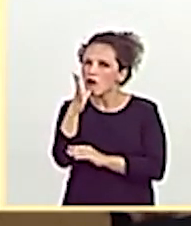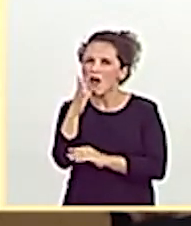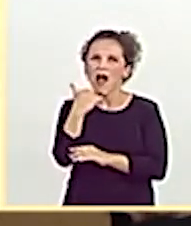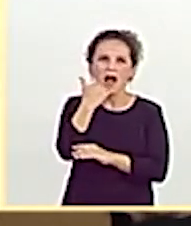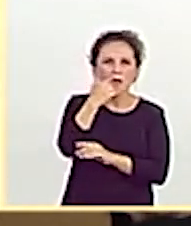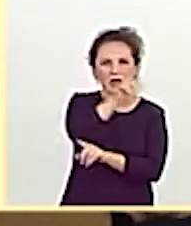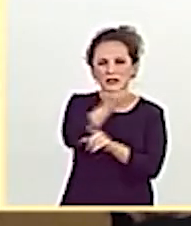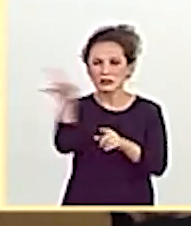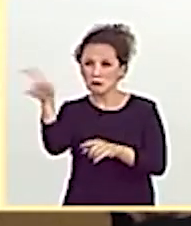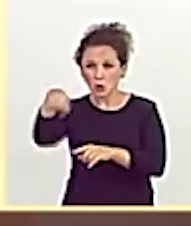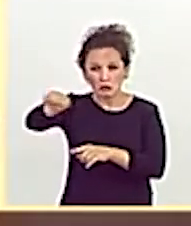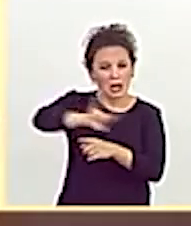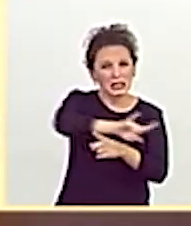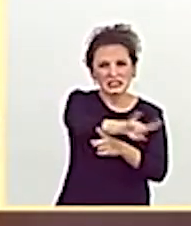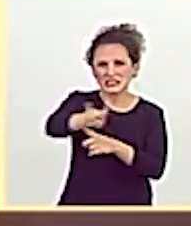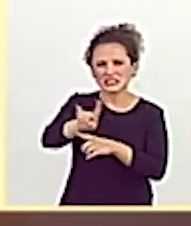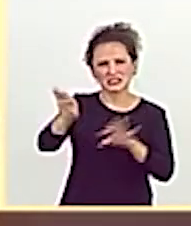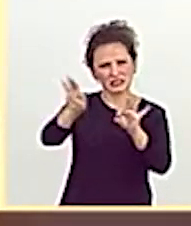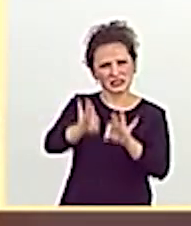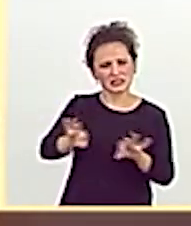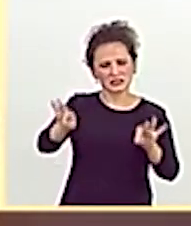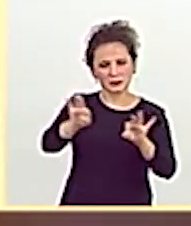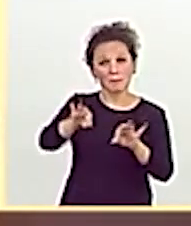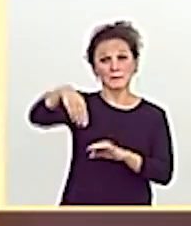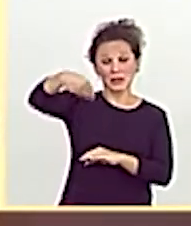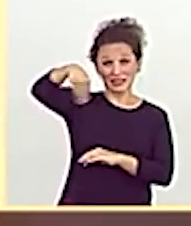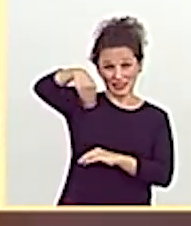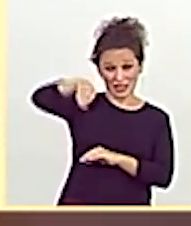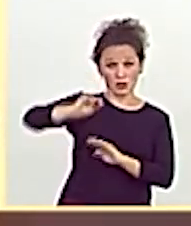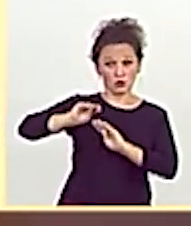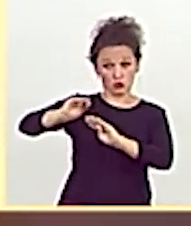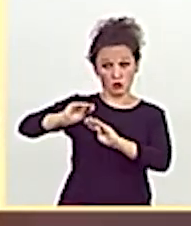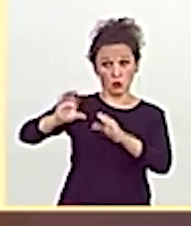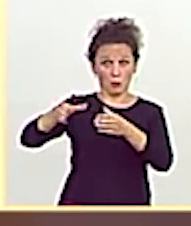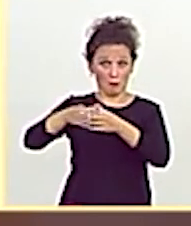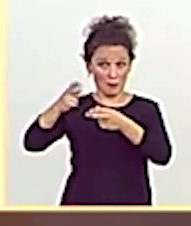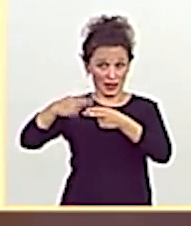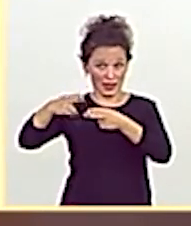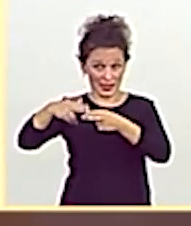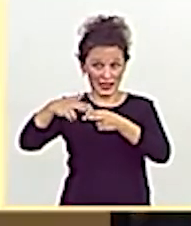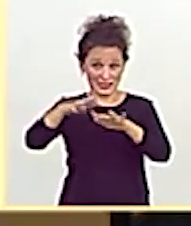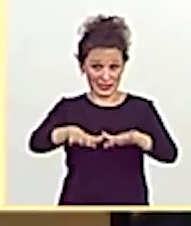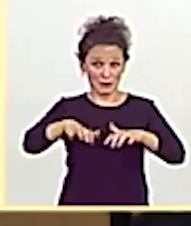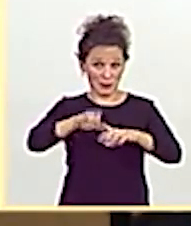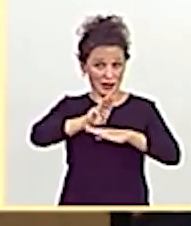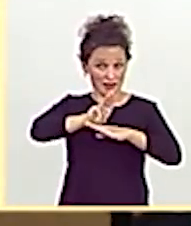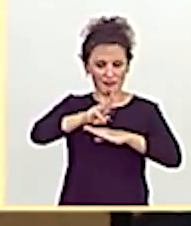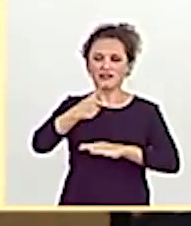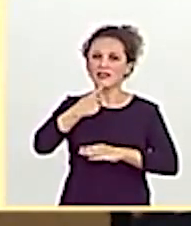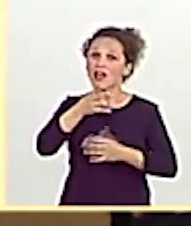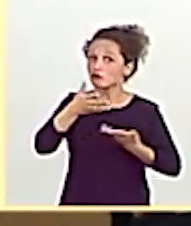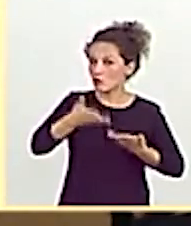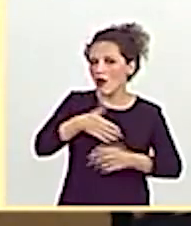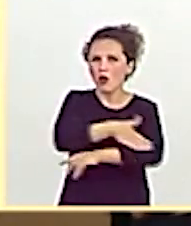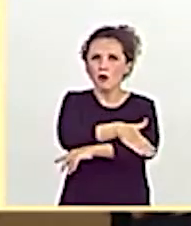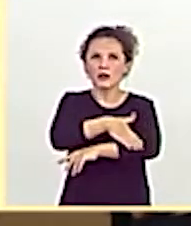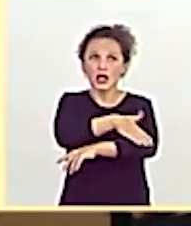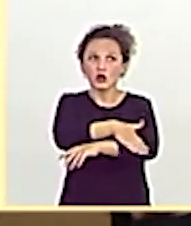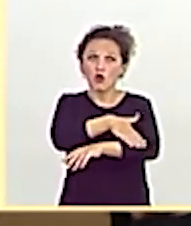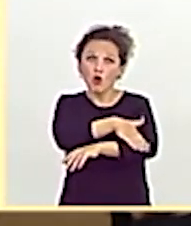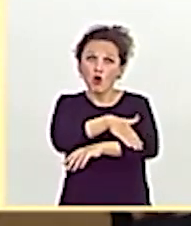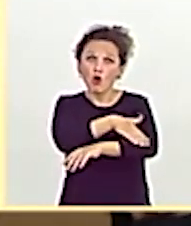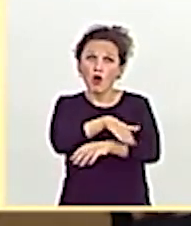a nadie. El presidente de su partido dijo en sede parlamentaria que el actual Gobierno era peor